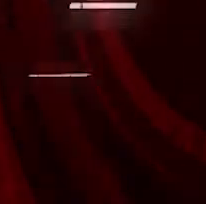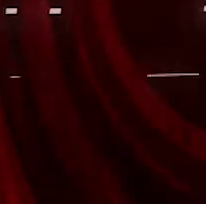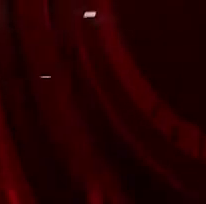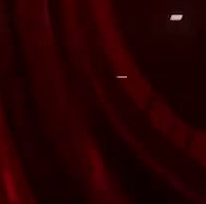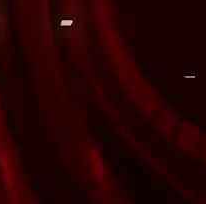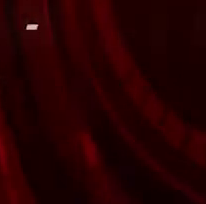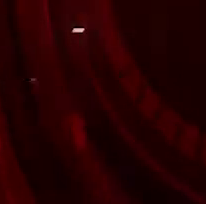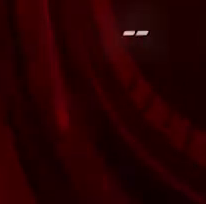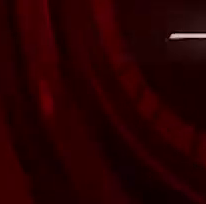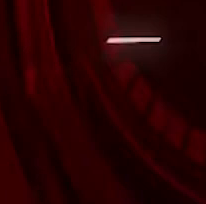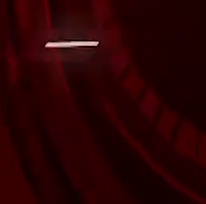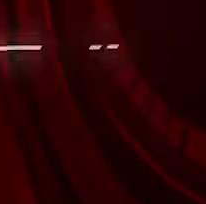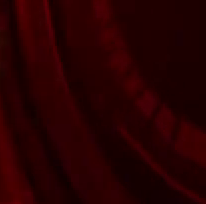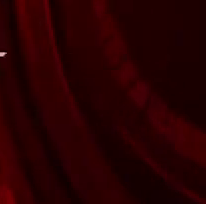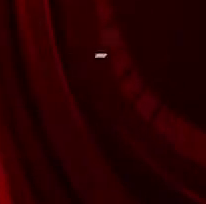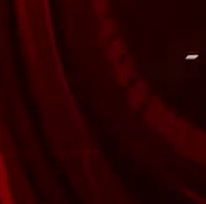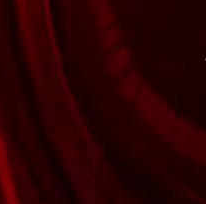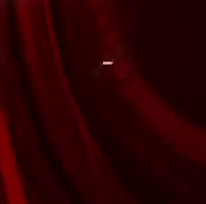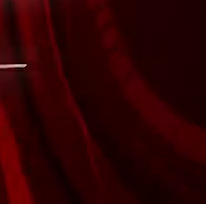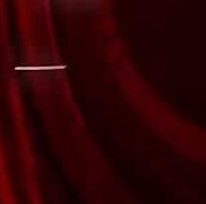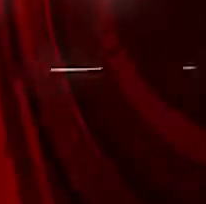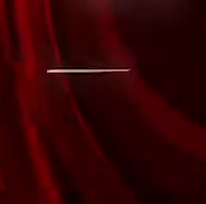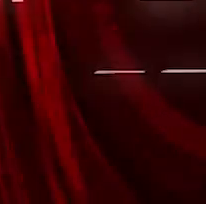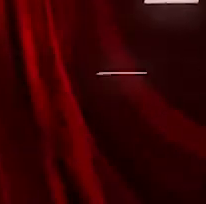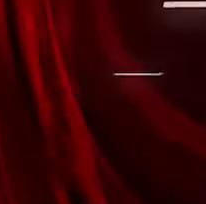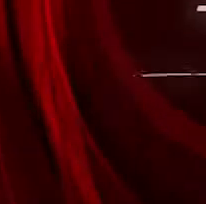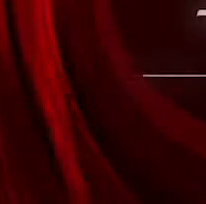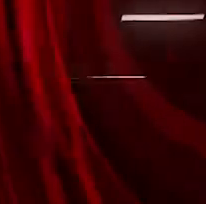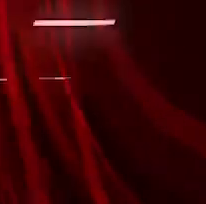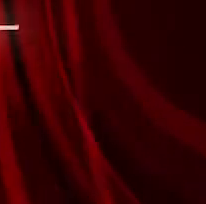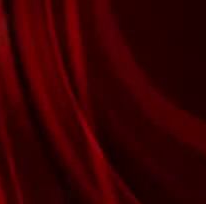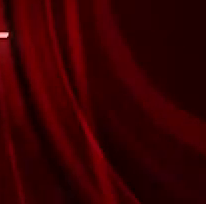la libra de café Nueva York se paga un dólar con 52 centavos